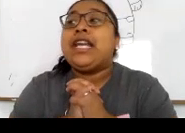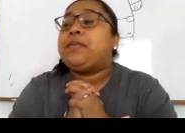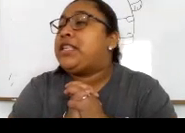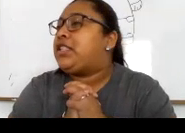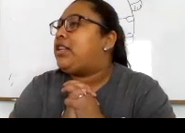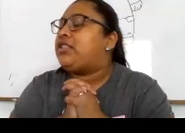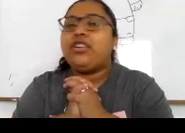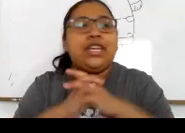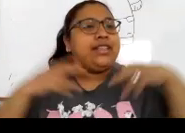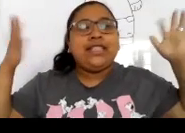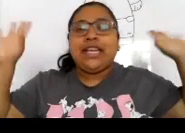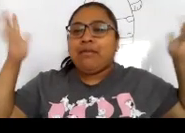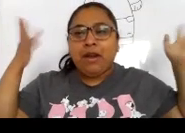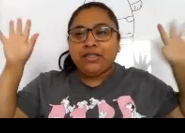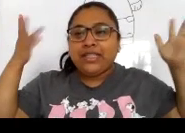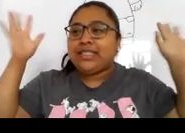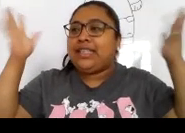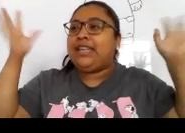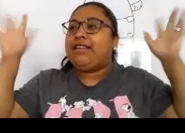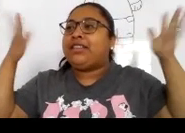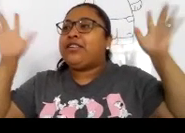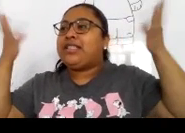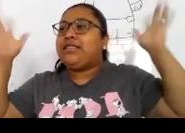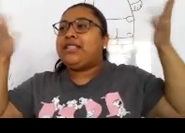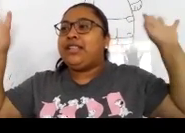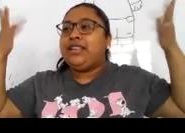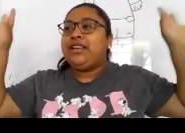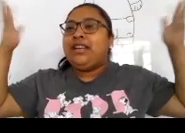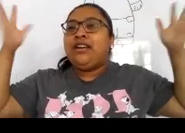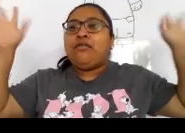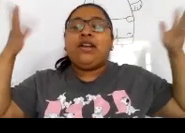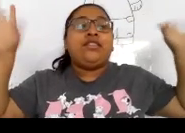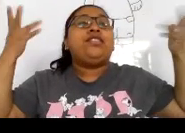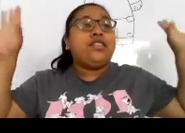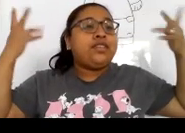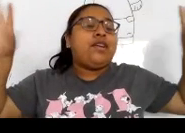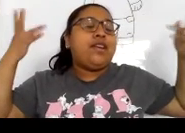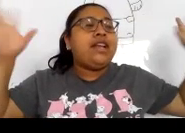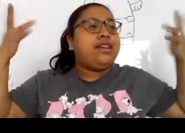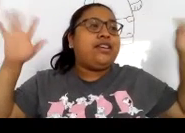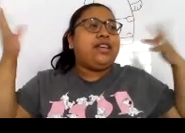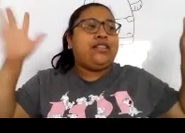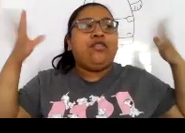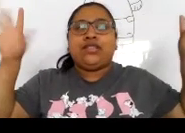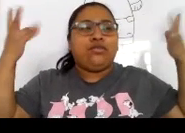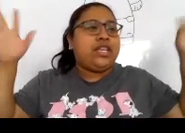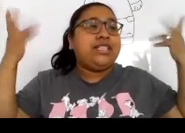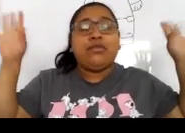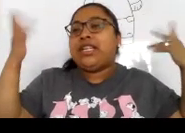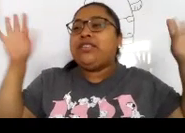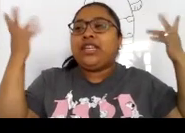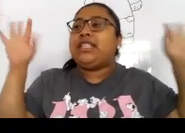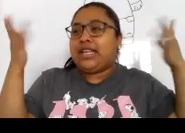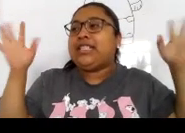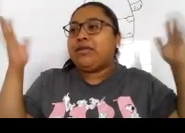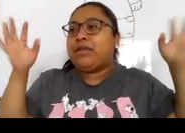Para las personas no oyentes, el aplauso es así. A ver, todos haciendo así. Cuando nosotros, cuando hay alguien que no escucha y